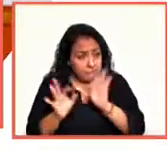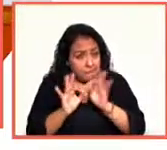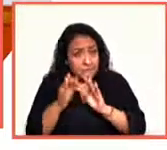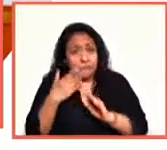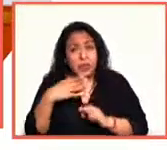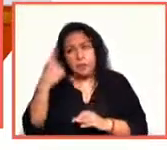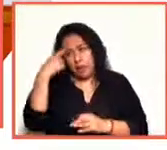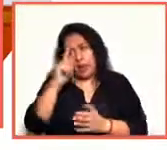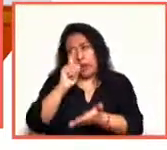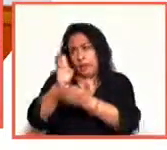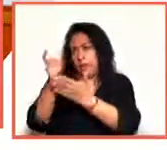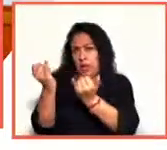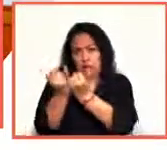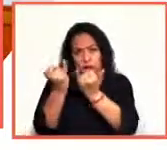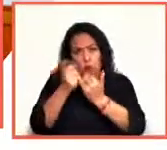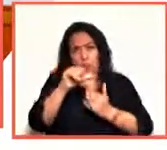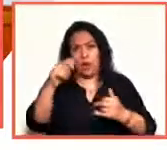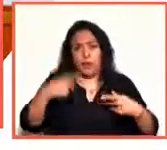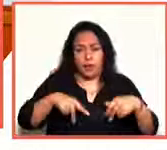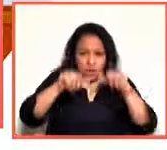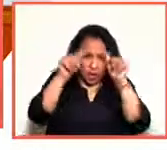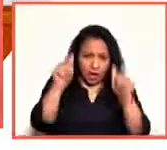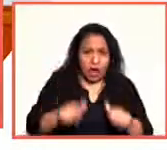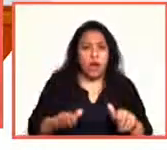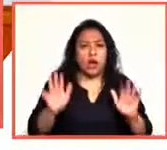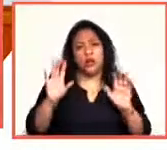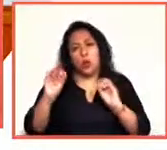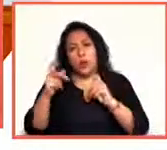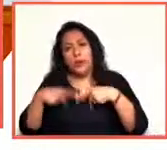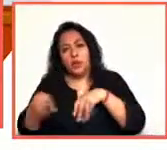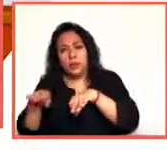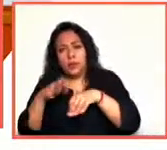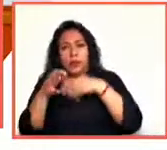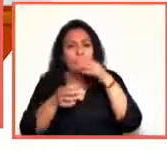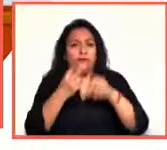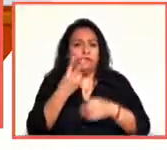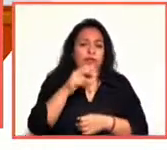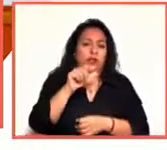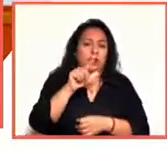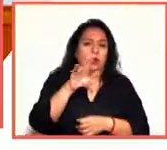sus pagos también. Noticias 22, Alberto Aranda.